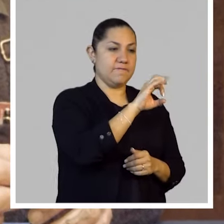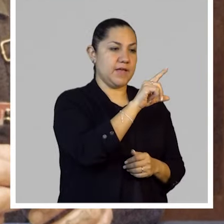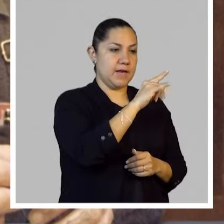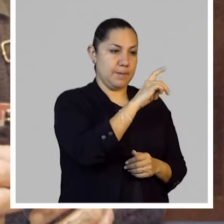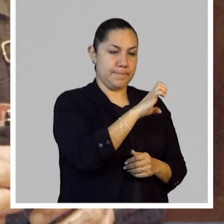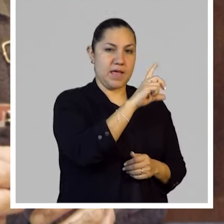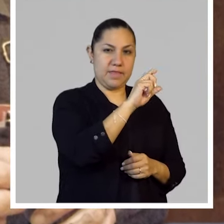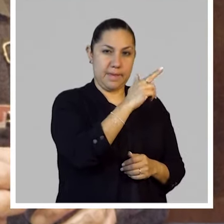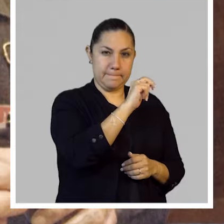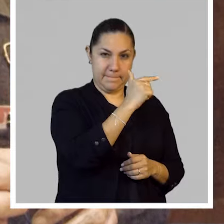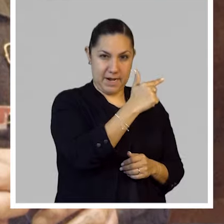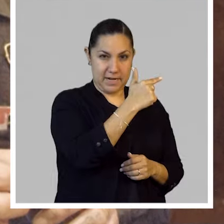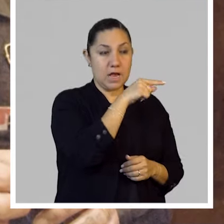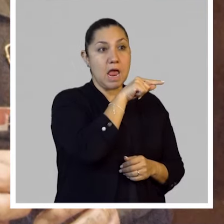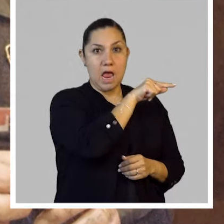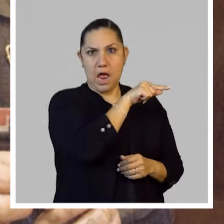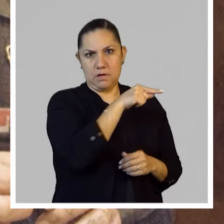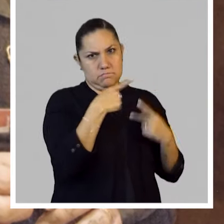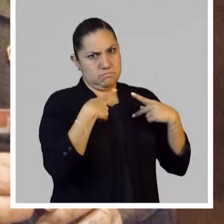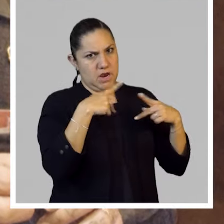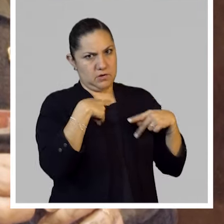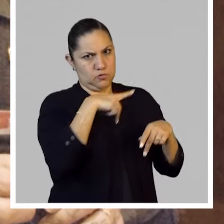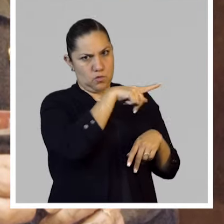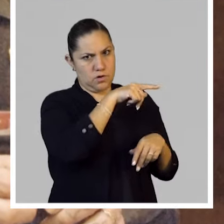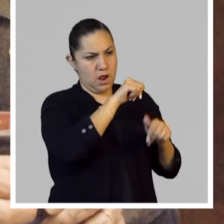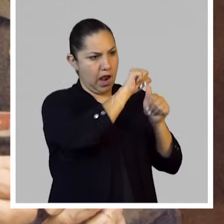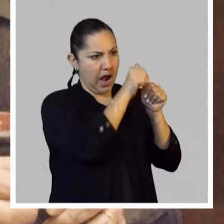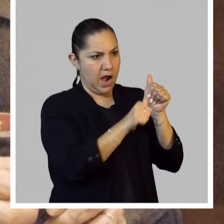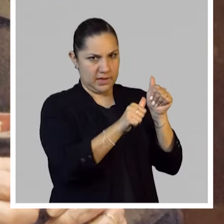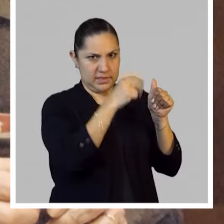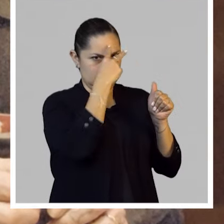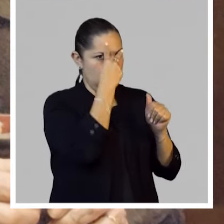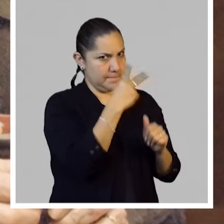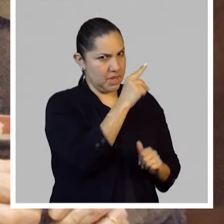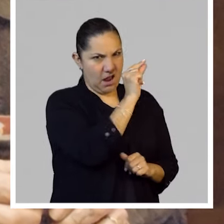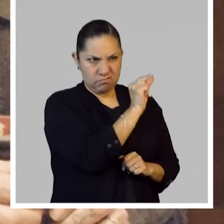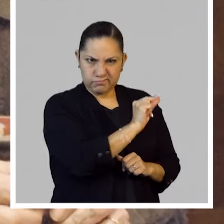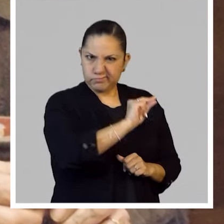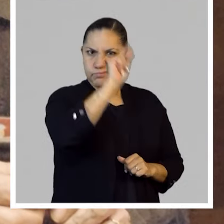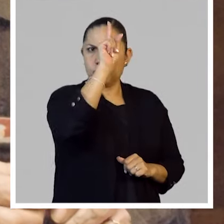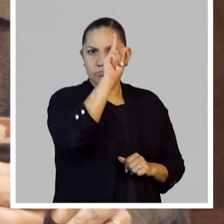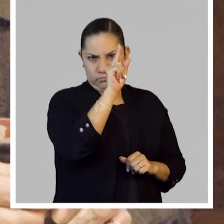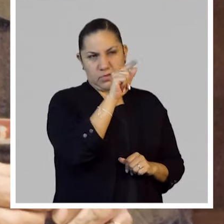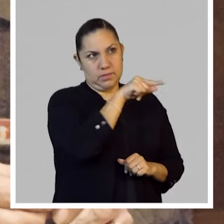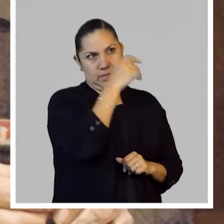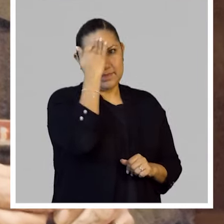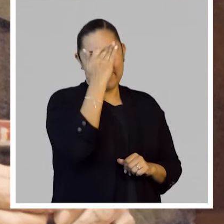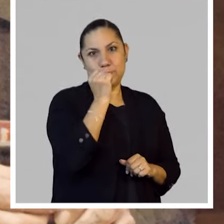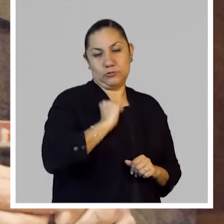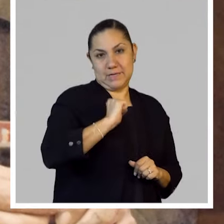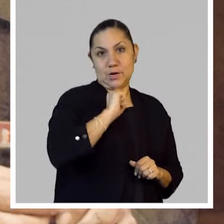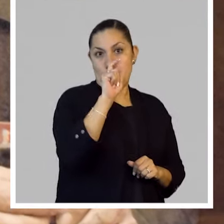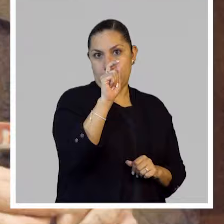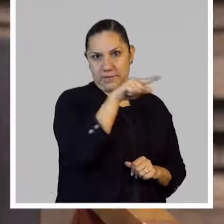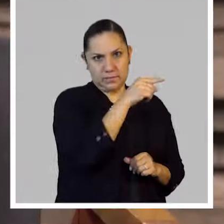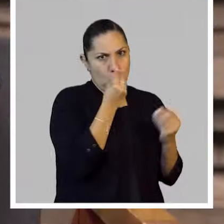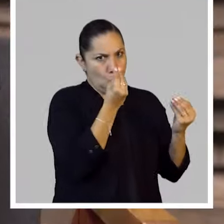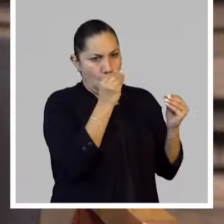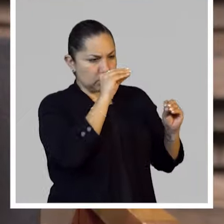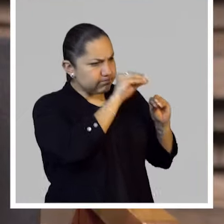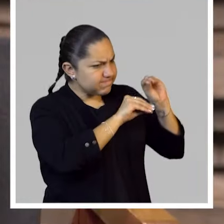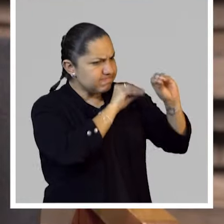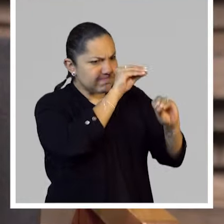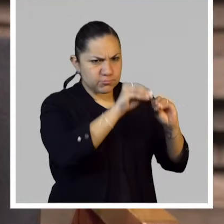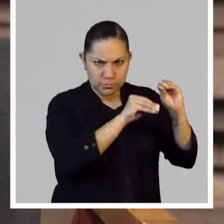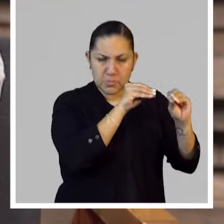Ehrenberg, un artista muy importante mexicano y que tuvo mucha producción artística en el siglo XX, lo